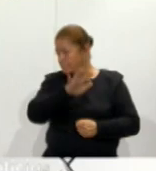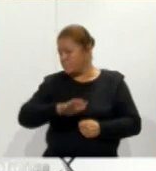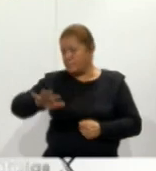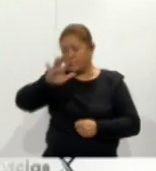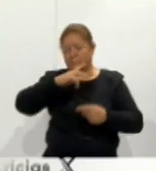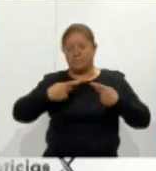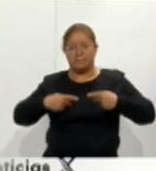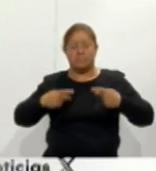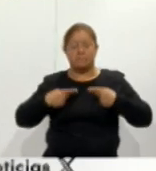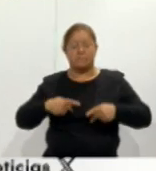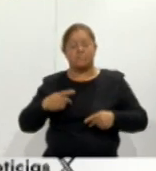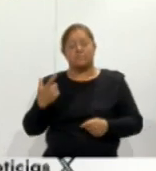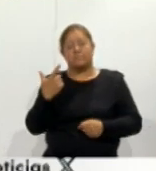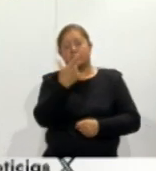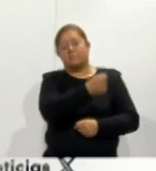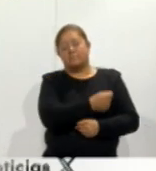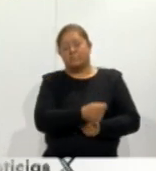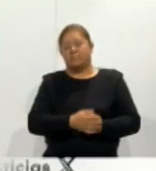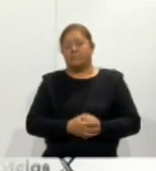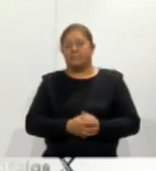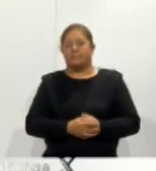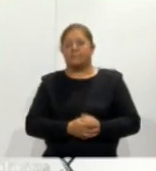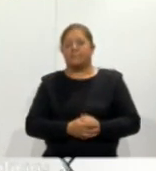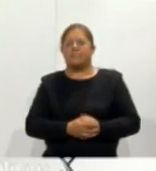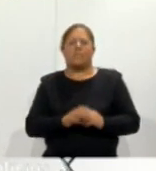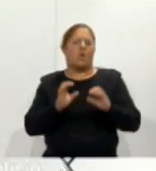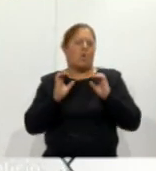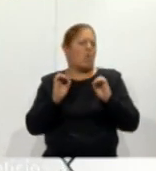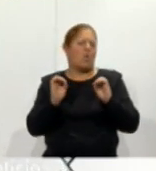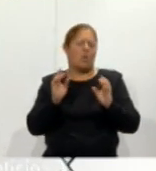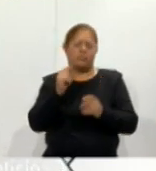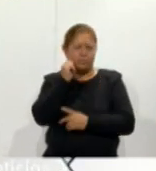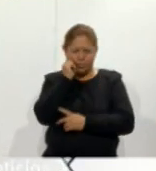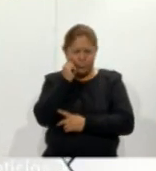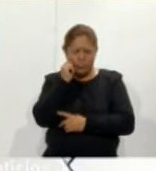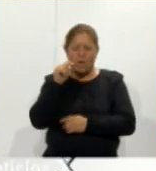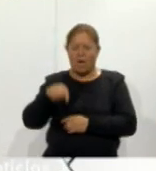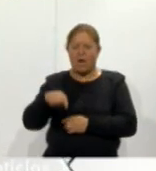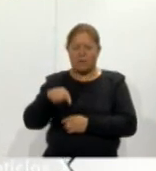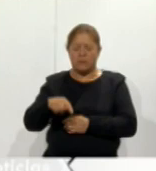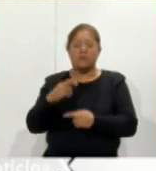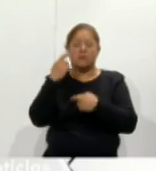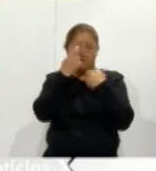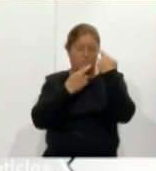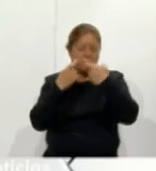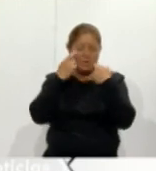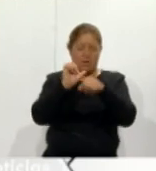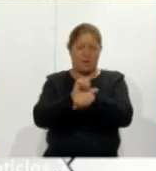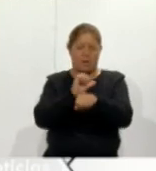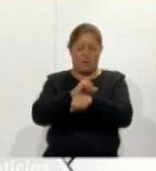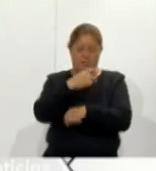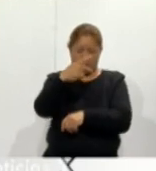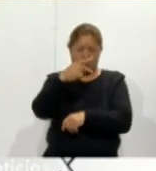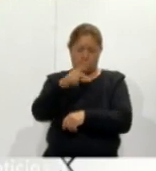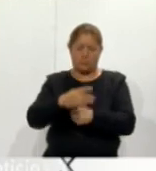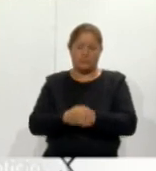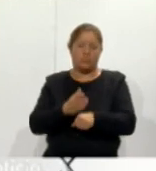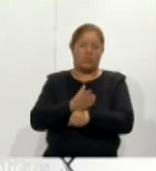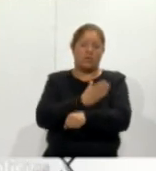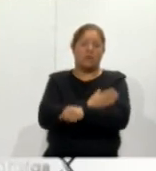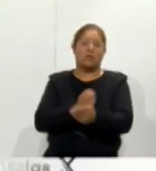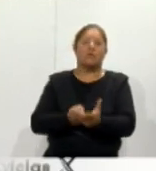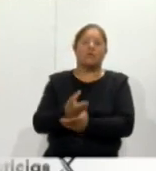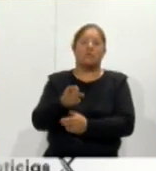personas que vayan a salir fuera del Estado o no necesariamente que salgan del Estado, es revisar su vehículo antes de salir. Los mantenimientos